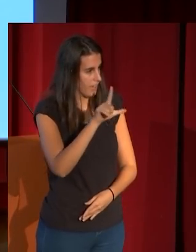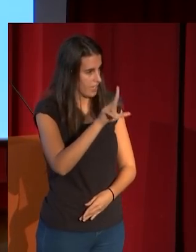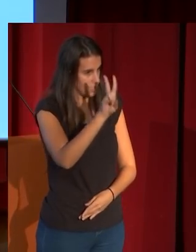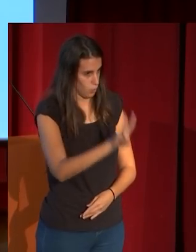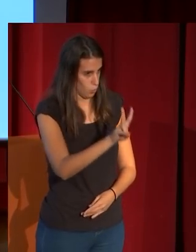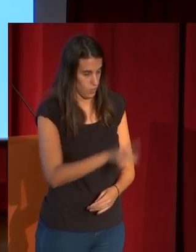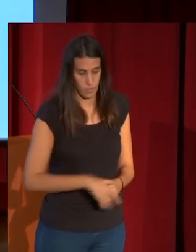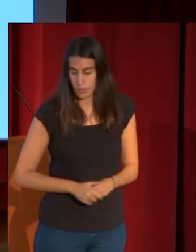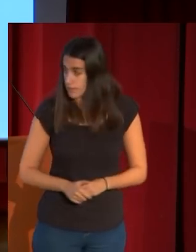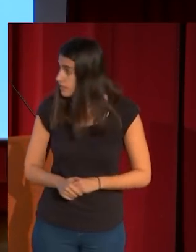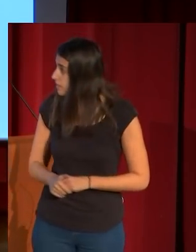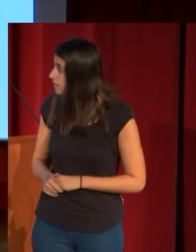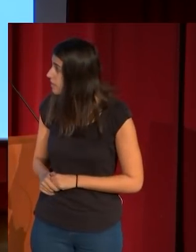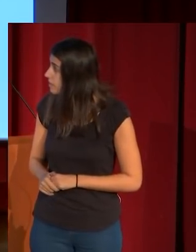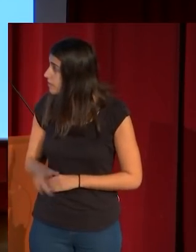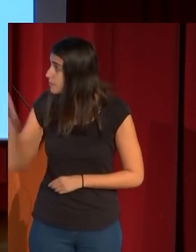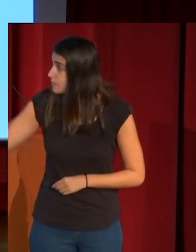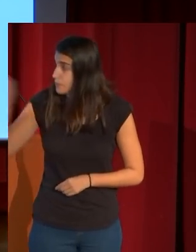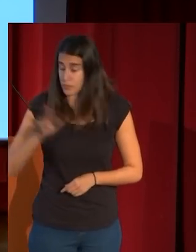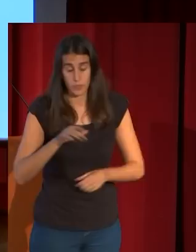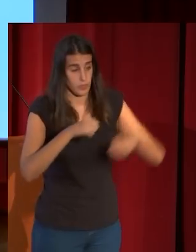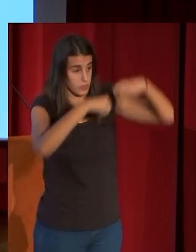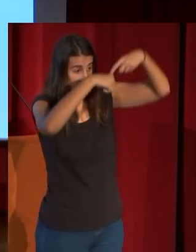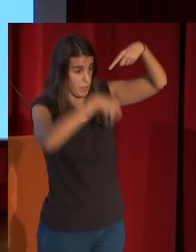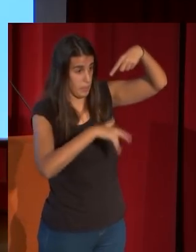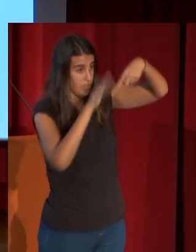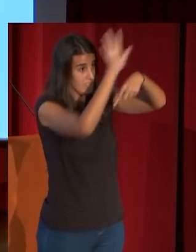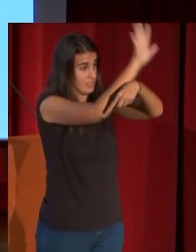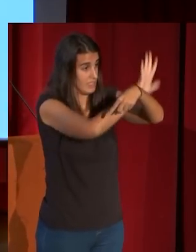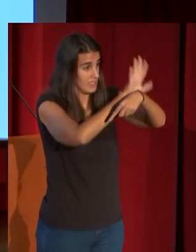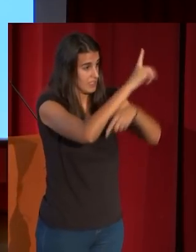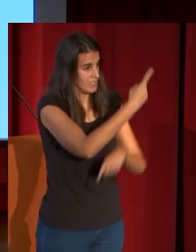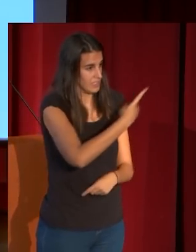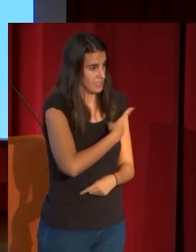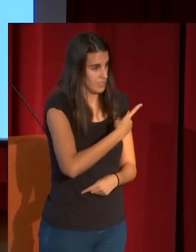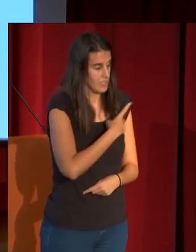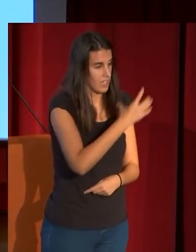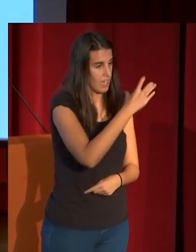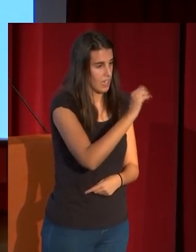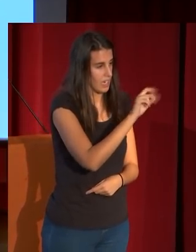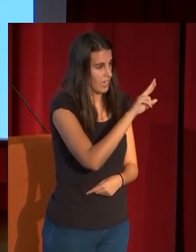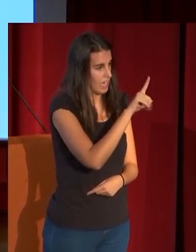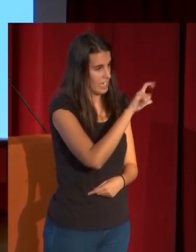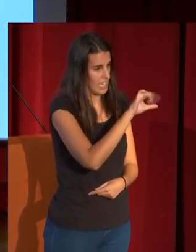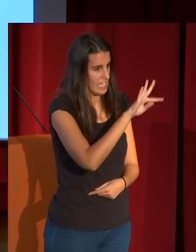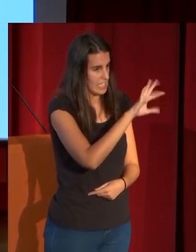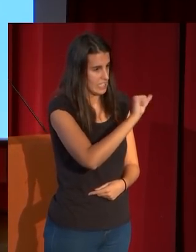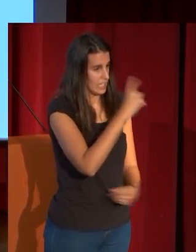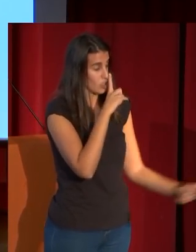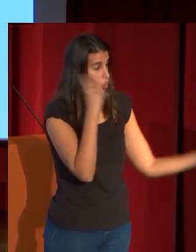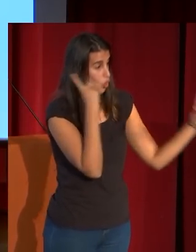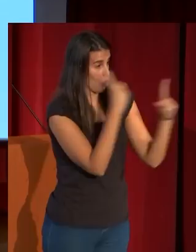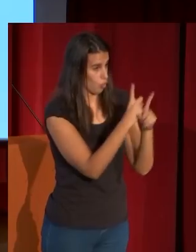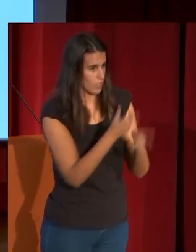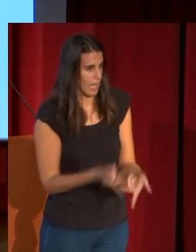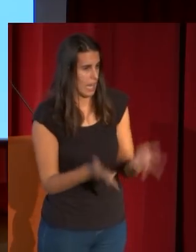fíjense también, como aquí está el enfrentamiento entre las tropas, los carlistas, con el infante Sebastián Gabriel de Borbón, y